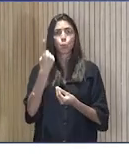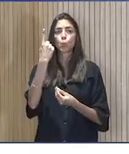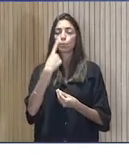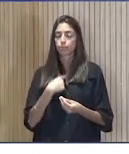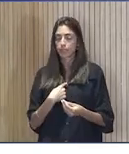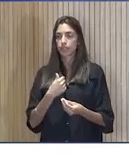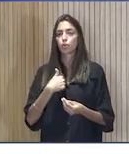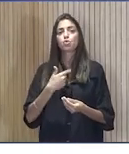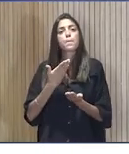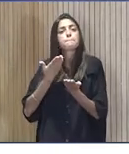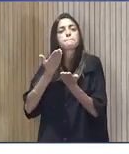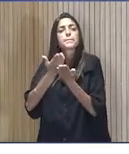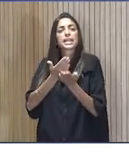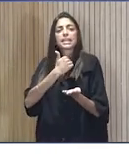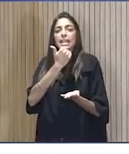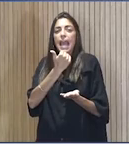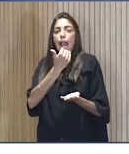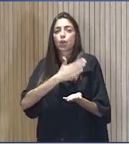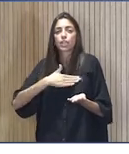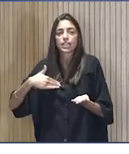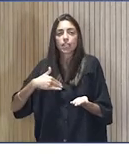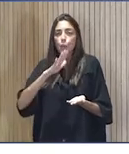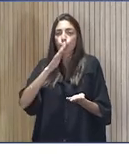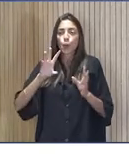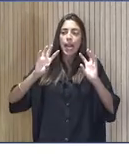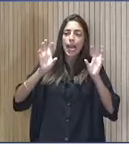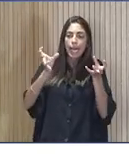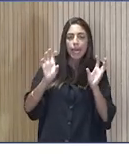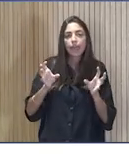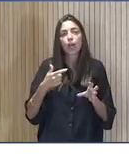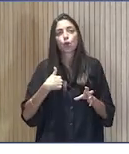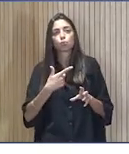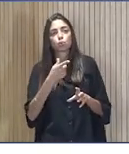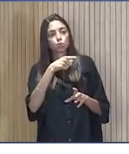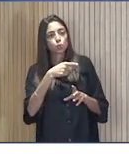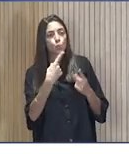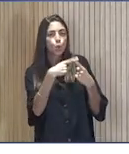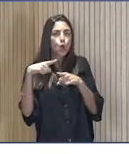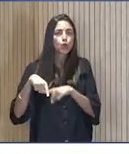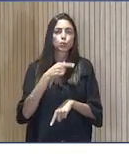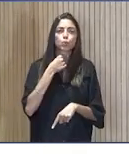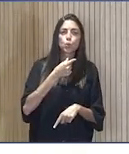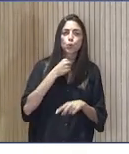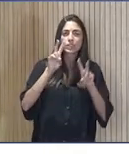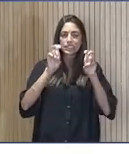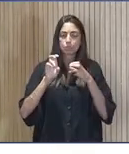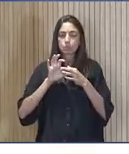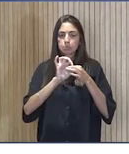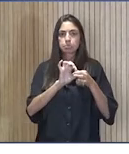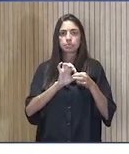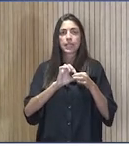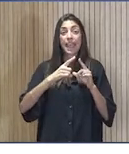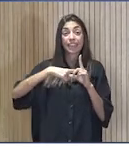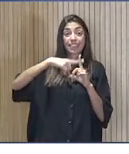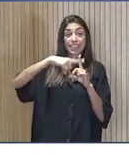que quiero pedir de una cosa. Claro, como sales por la radio y tal, y nos han dicho que te gustan estos asuntos, la temperatura